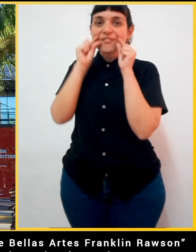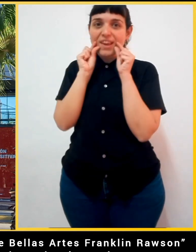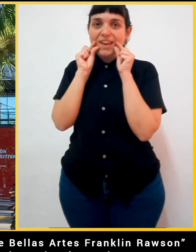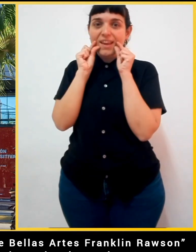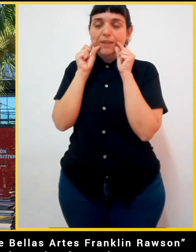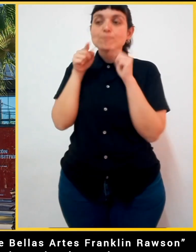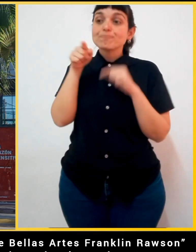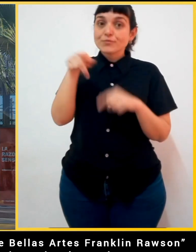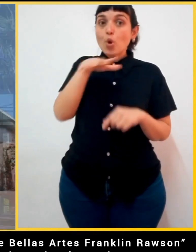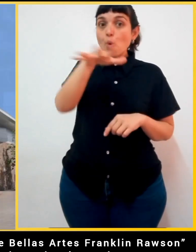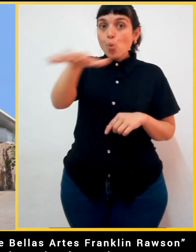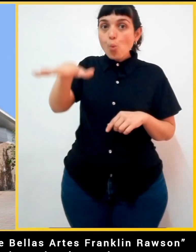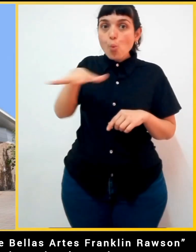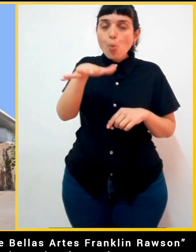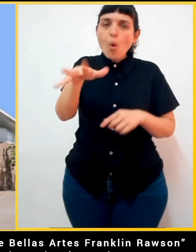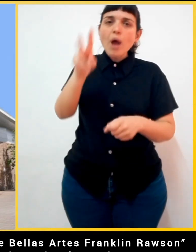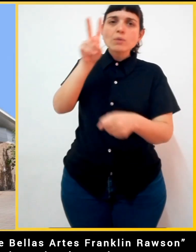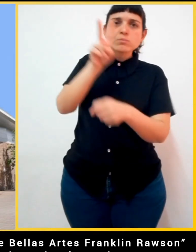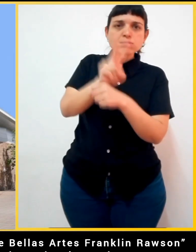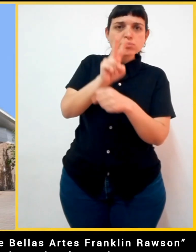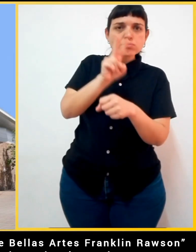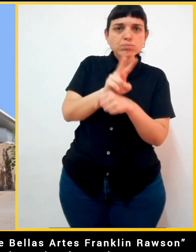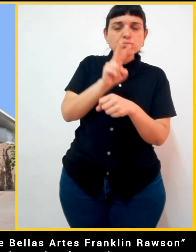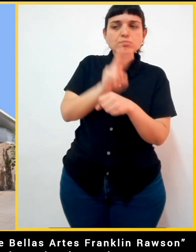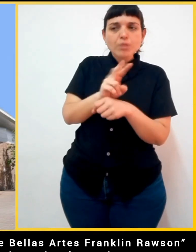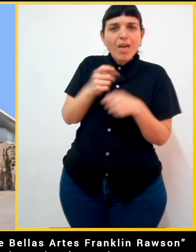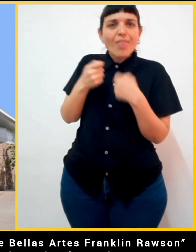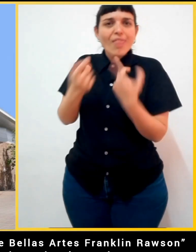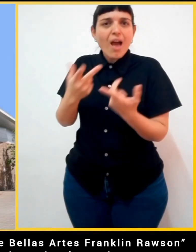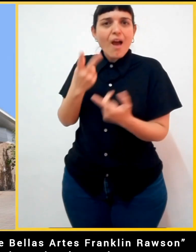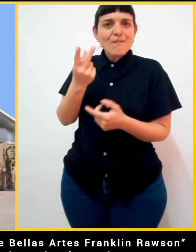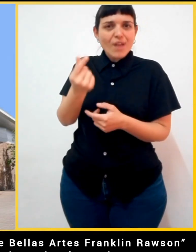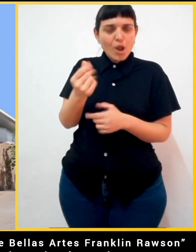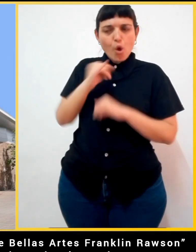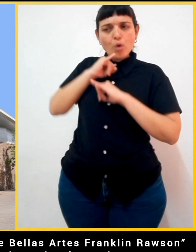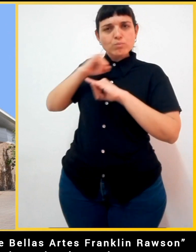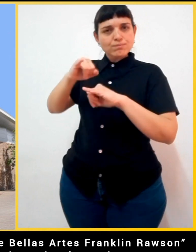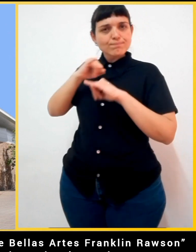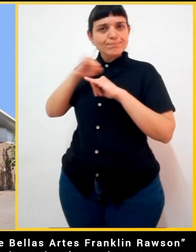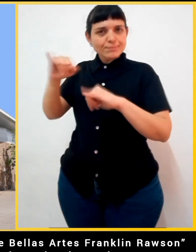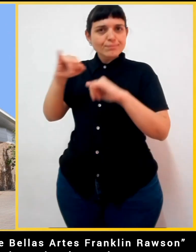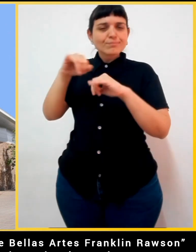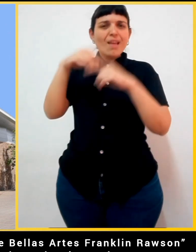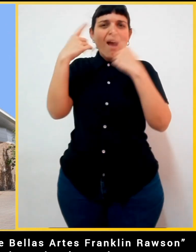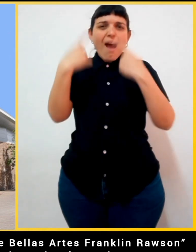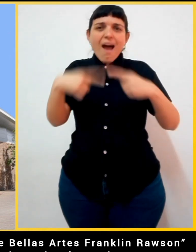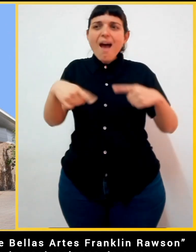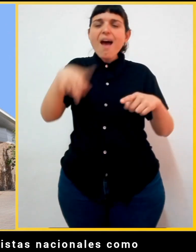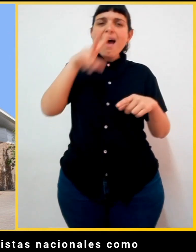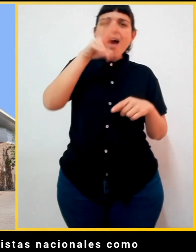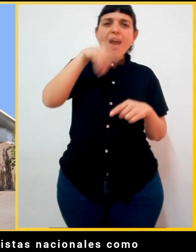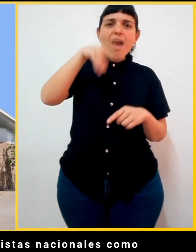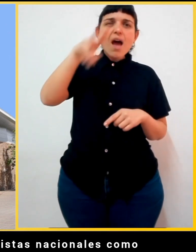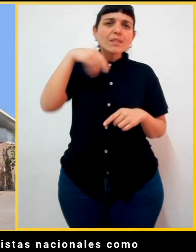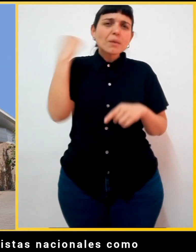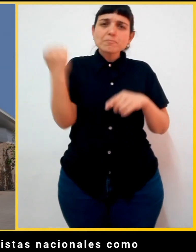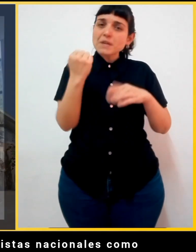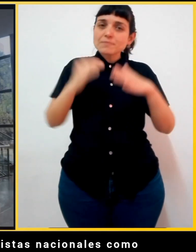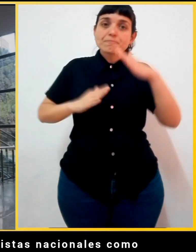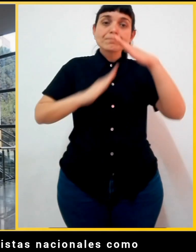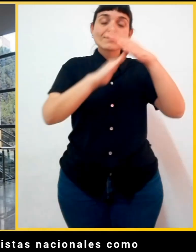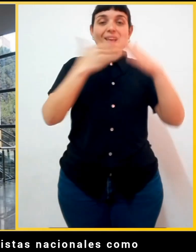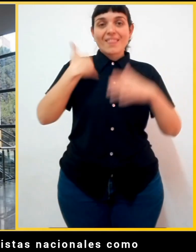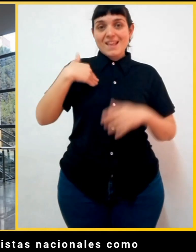Rawson, que conserva, enriquece y difunde una de las colecciones de arte más